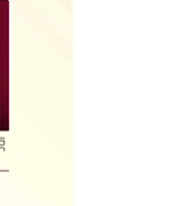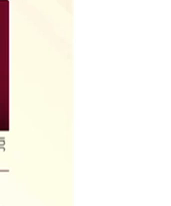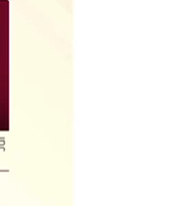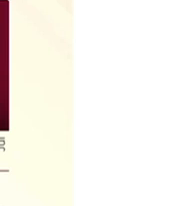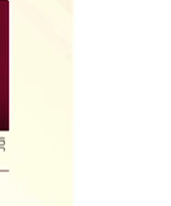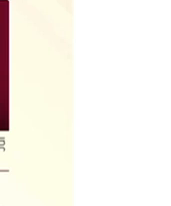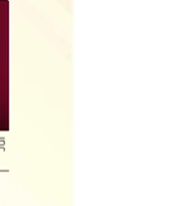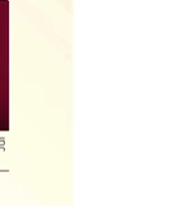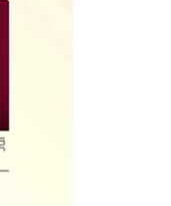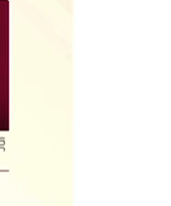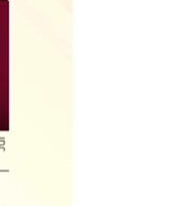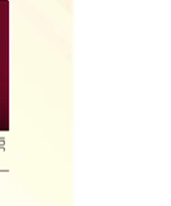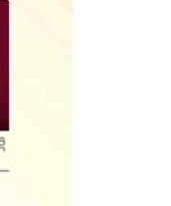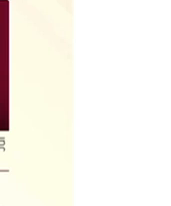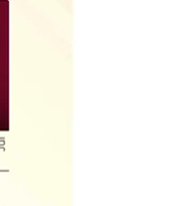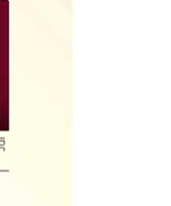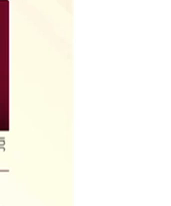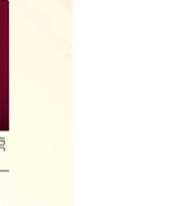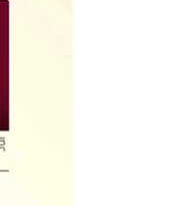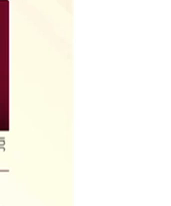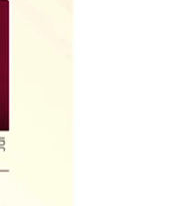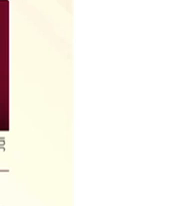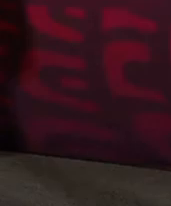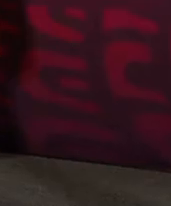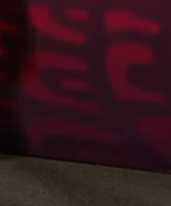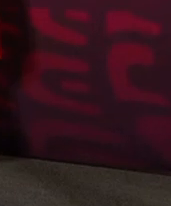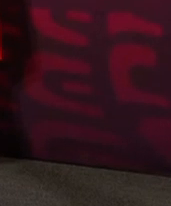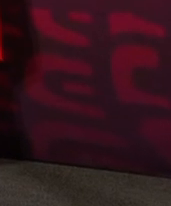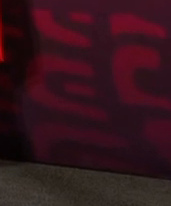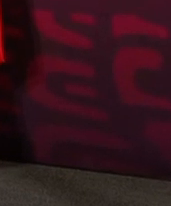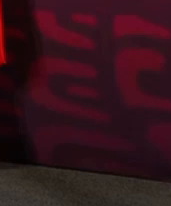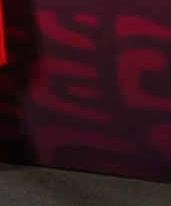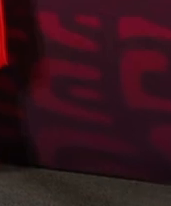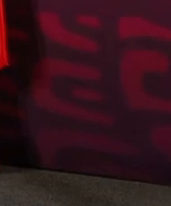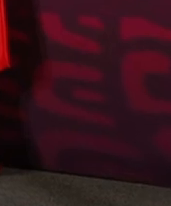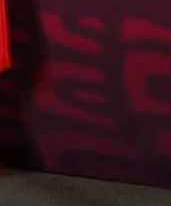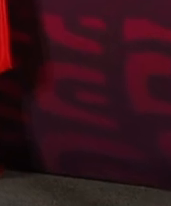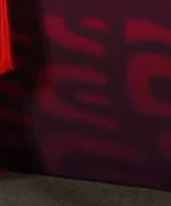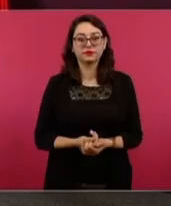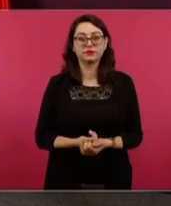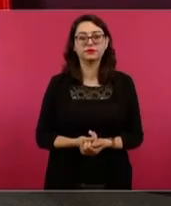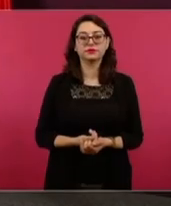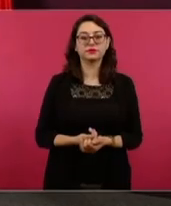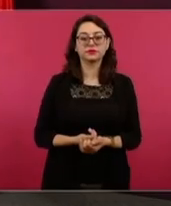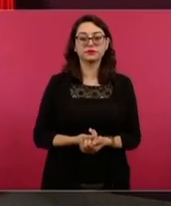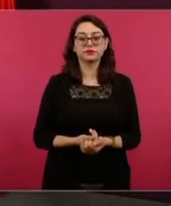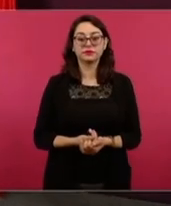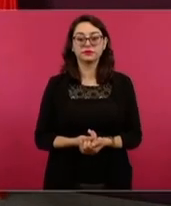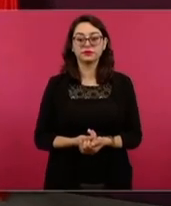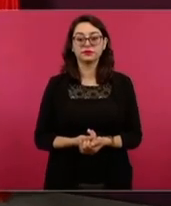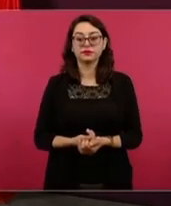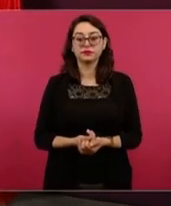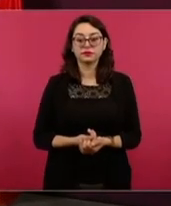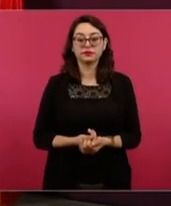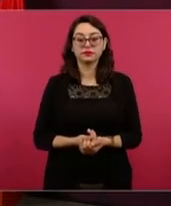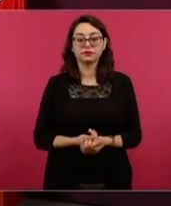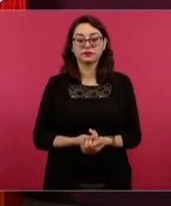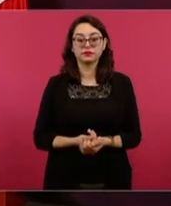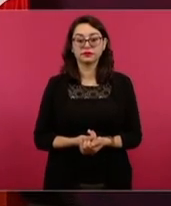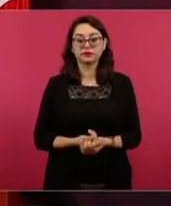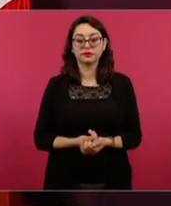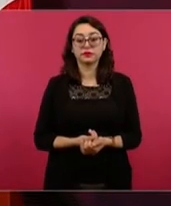los de la economía informal los ambulantes y los que se buscan la vida como pueden